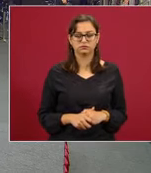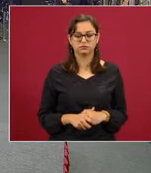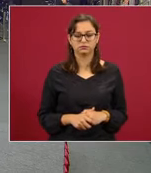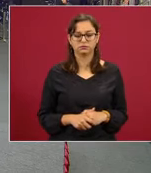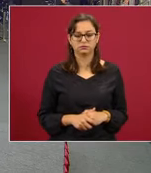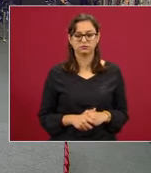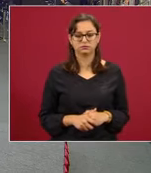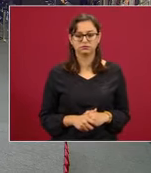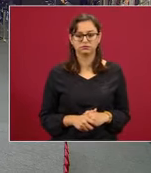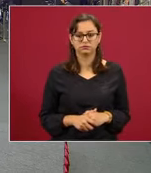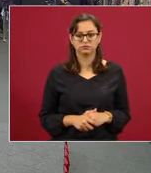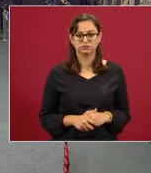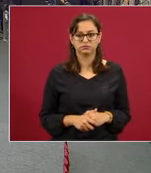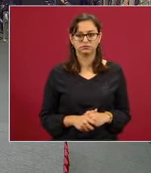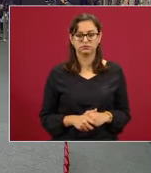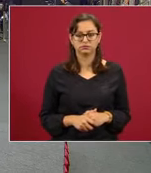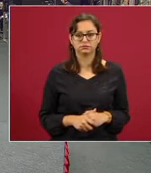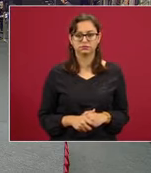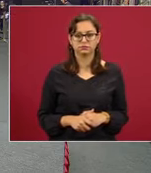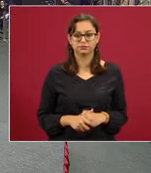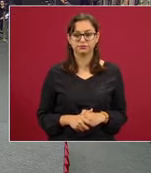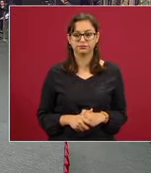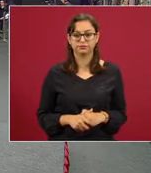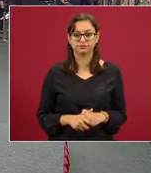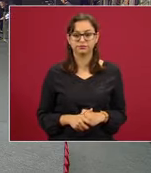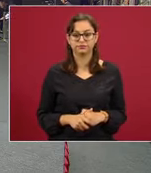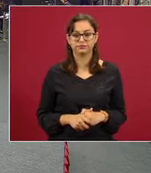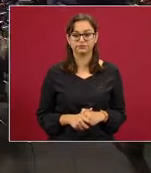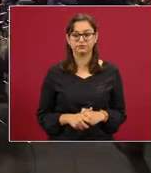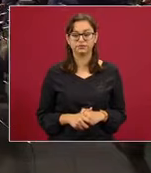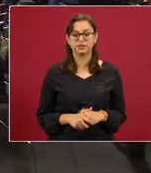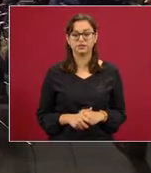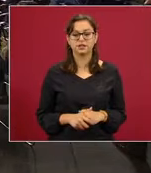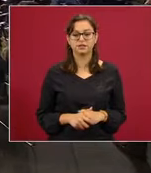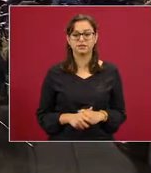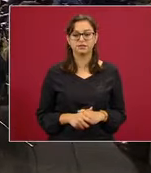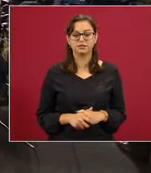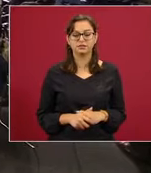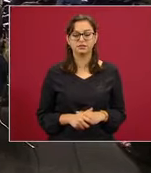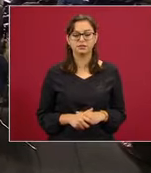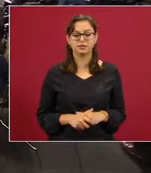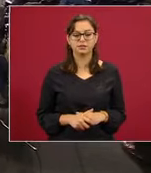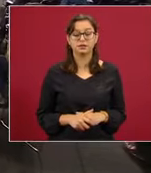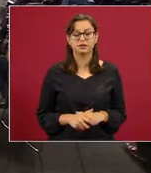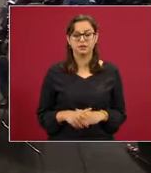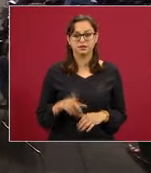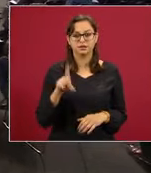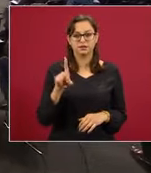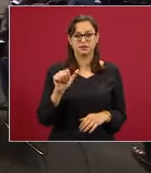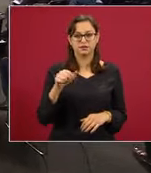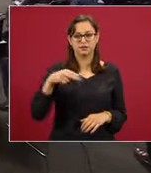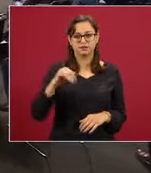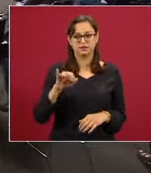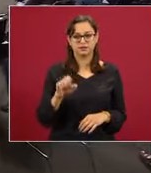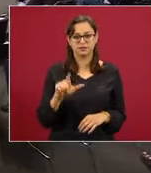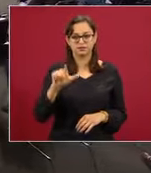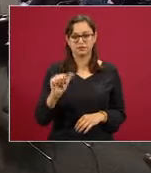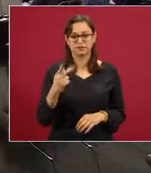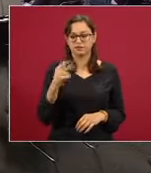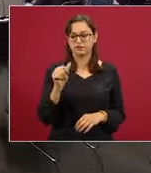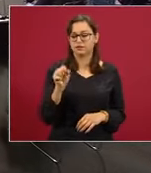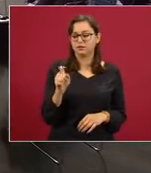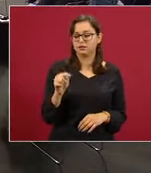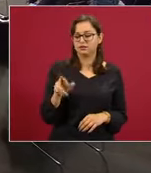Gracias. Gracias. a ver. Buenos días. Daniela Pastrana, de Pie Página,